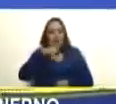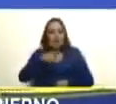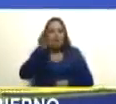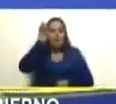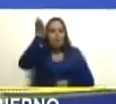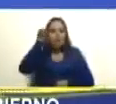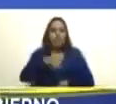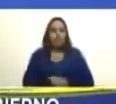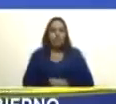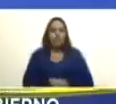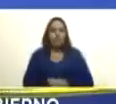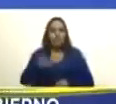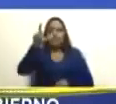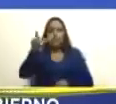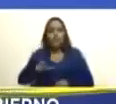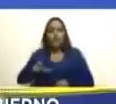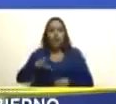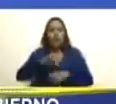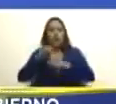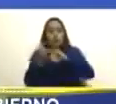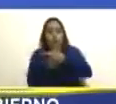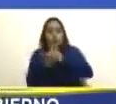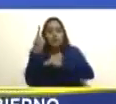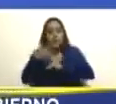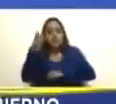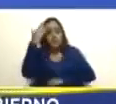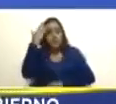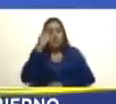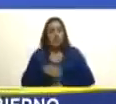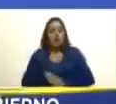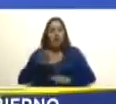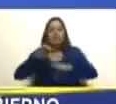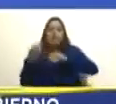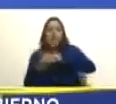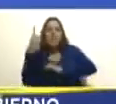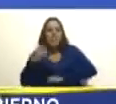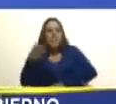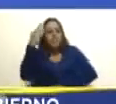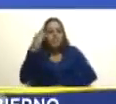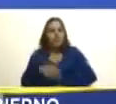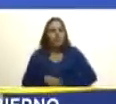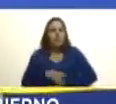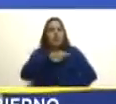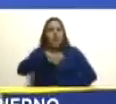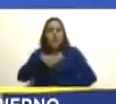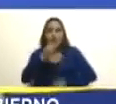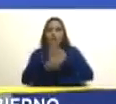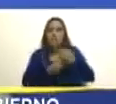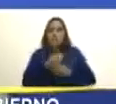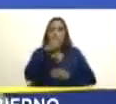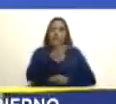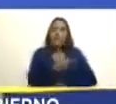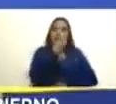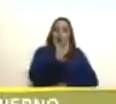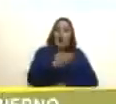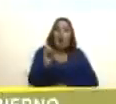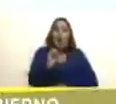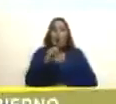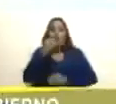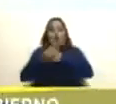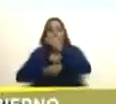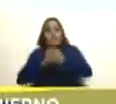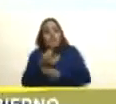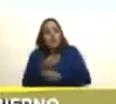Guyana debe saber Guyana debe saber que arreglamos esto por las buenas o lo arreglamos